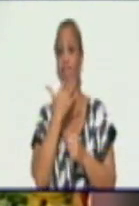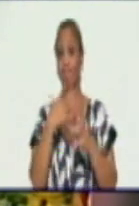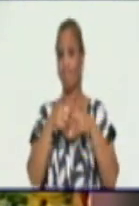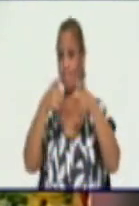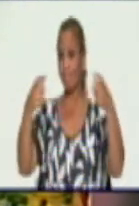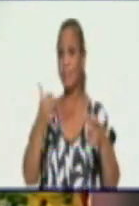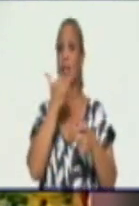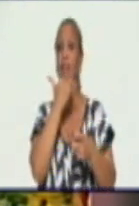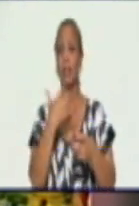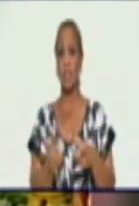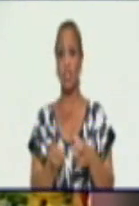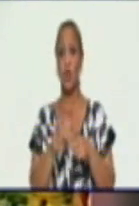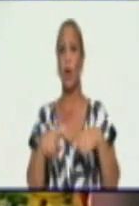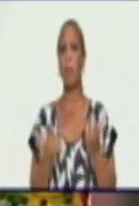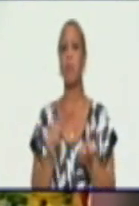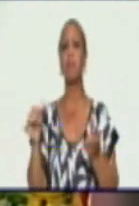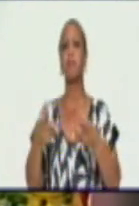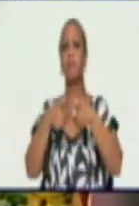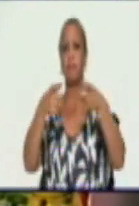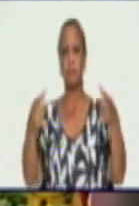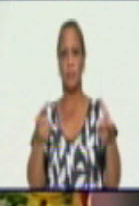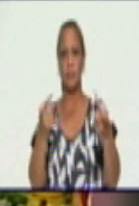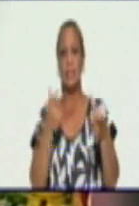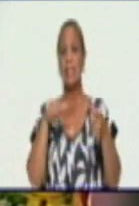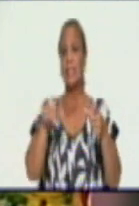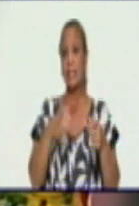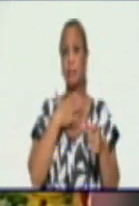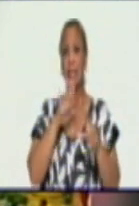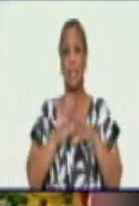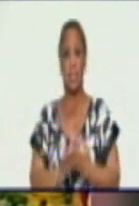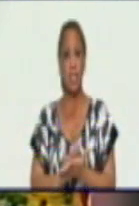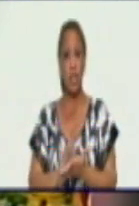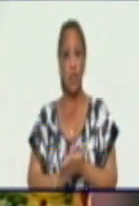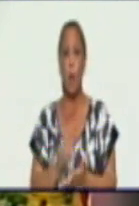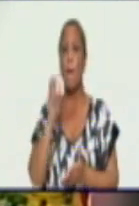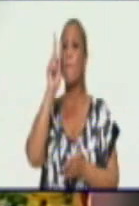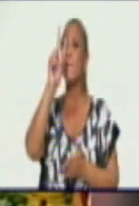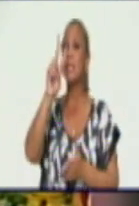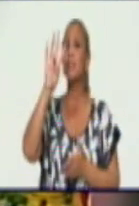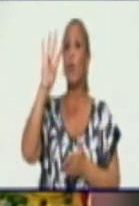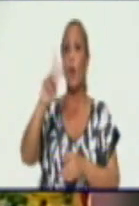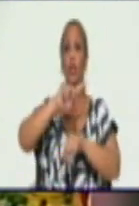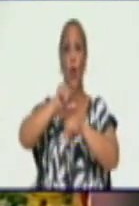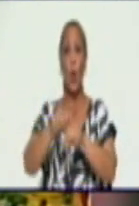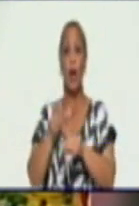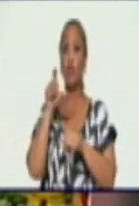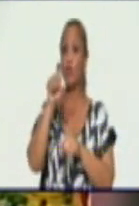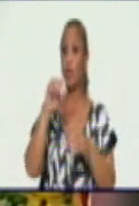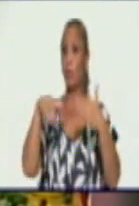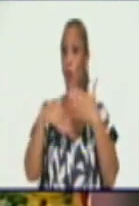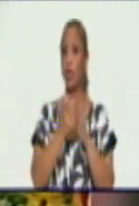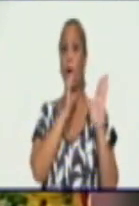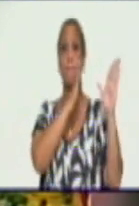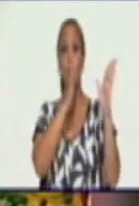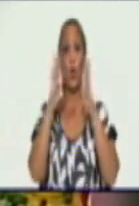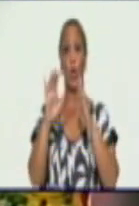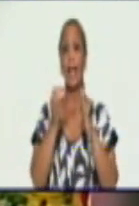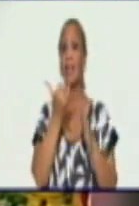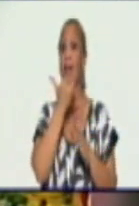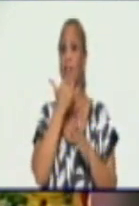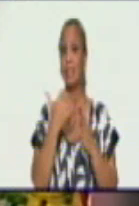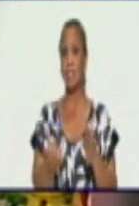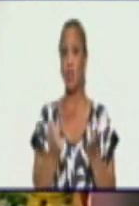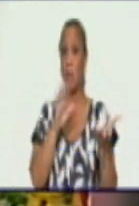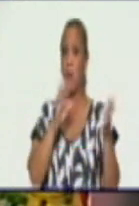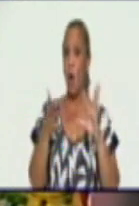nuestros clientes, incremento que se ha mantenido durante 24 horas en los últimos días. En bloques de afectación que han